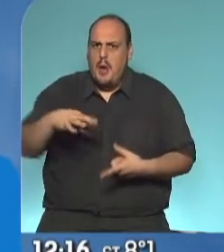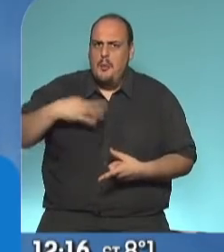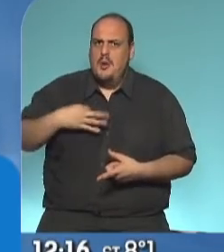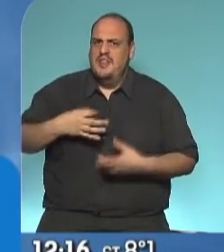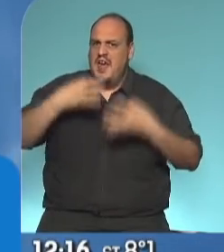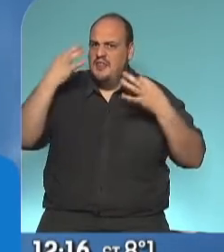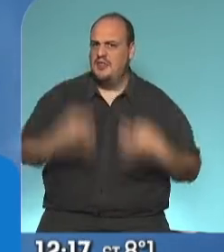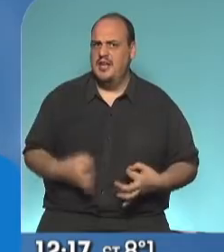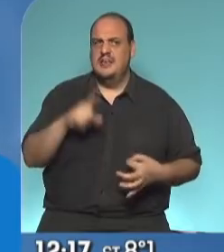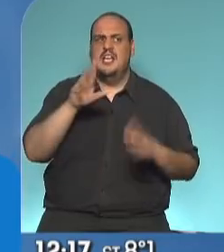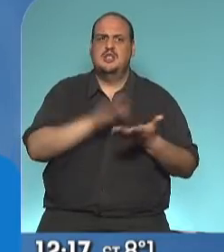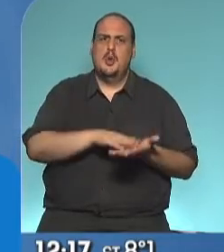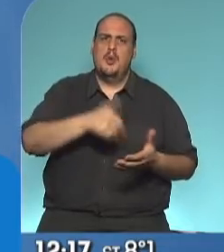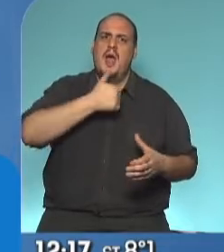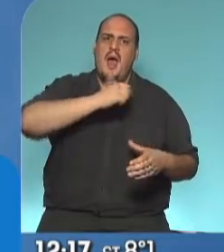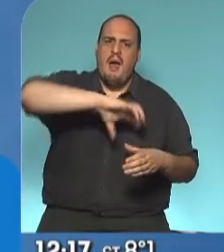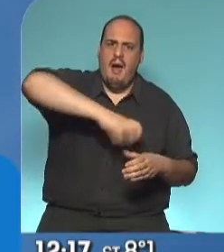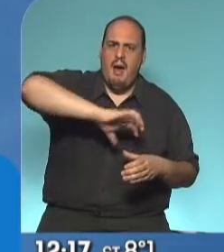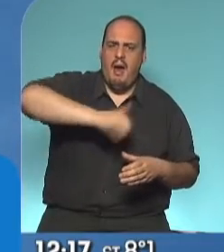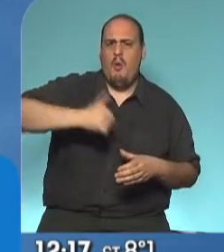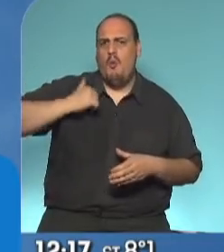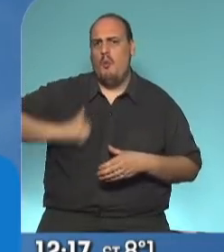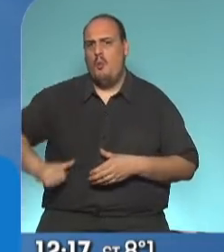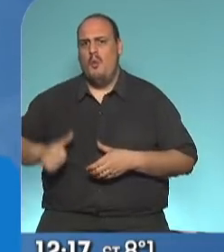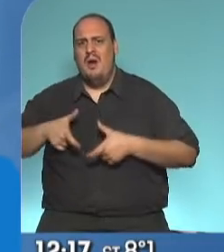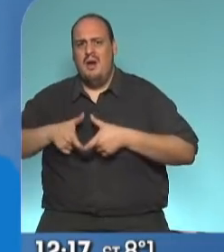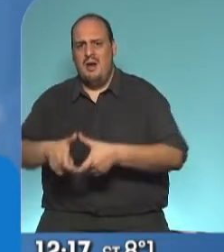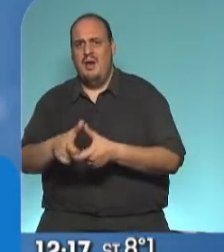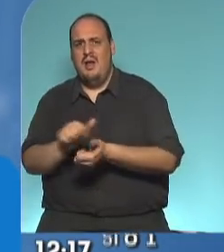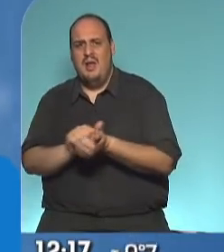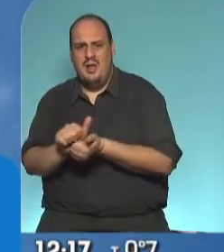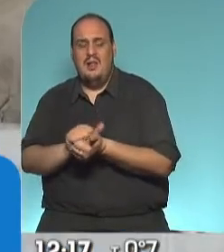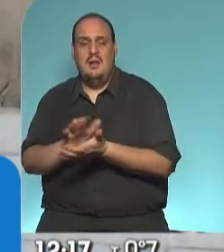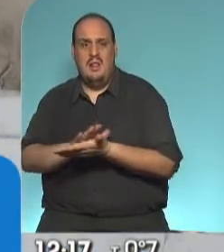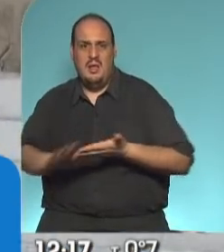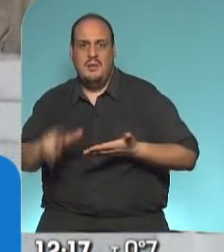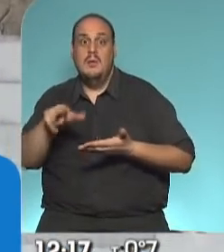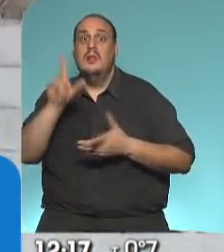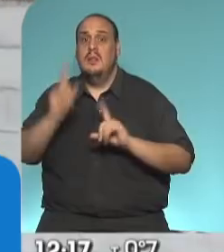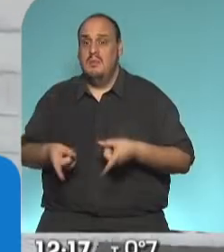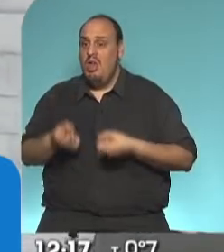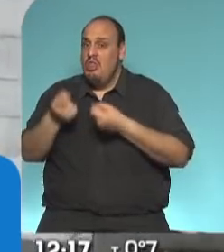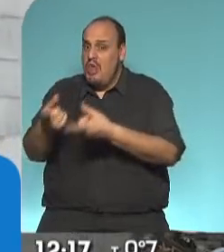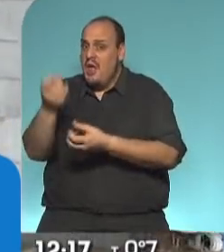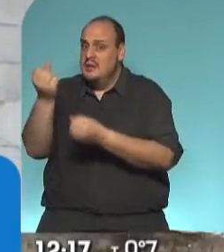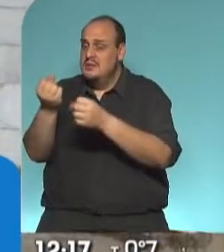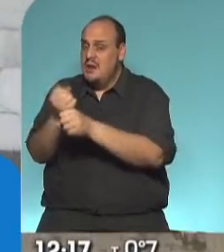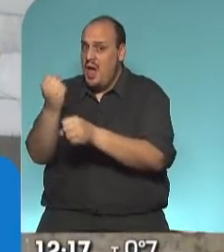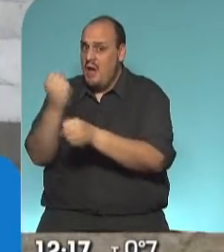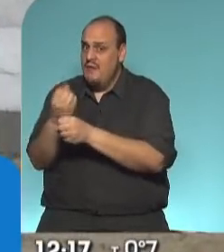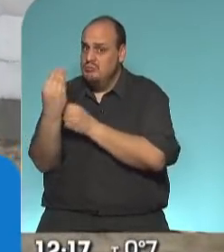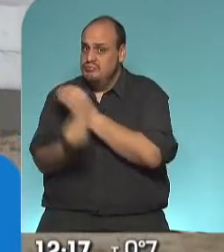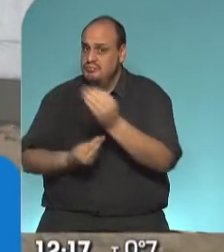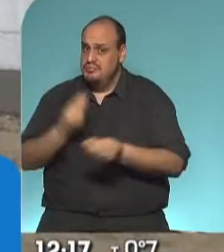cloaca, sino también que dignifica a mucha gente que está sin trabajo y que tiene la posibilidad de hacerlo en